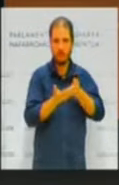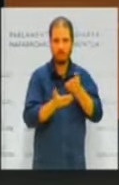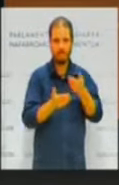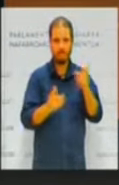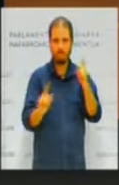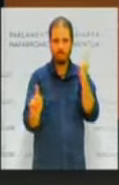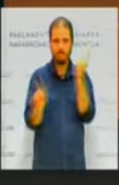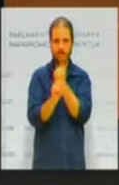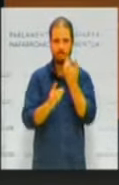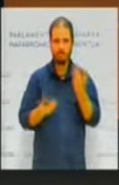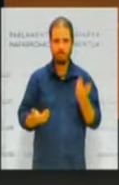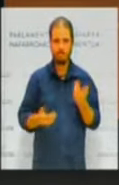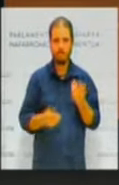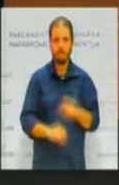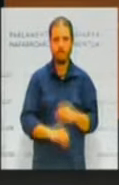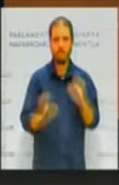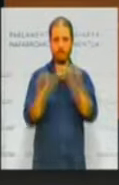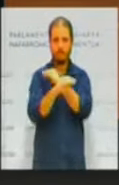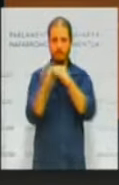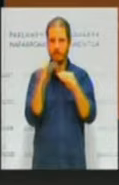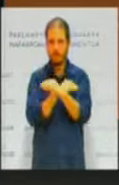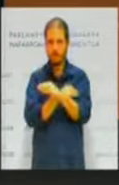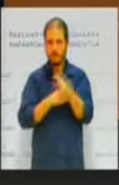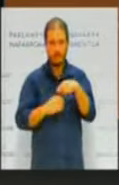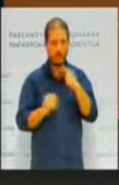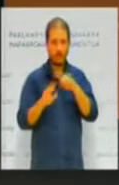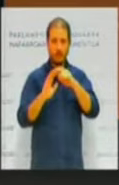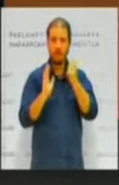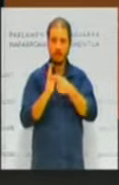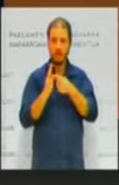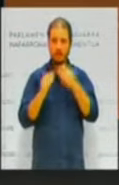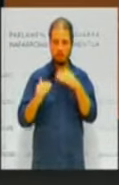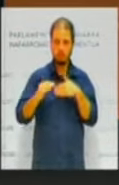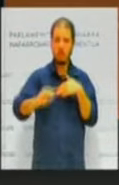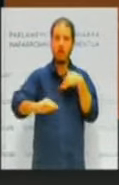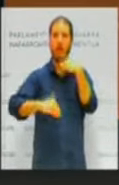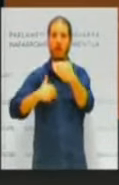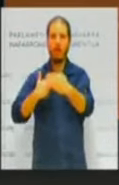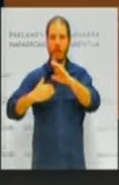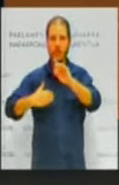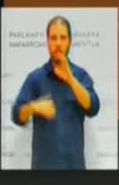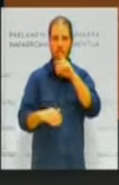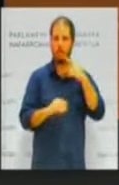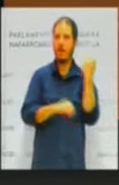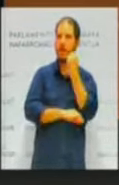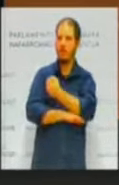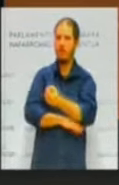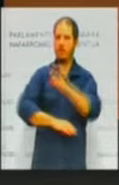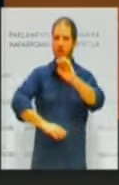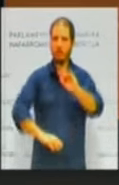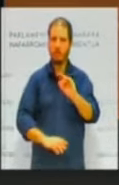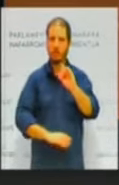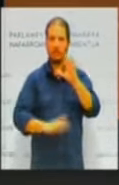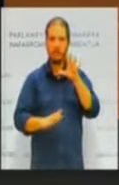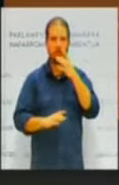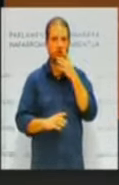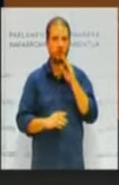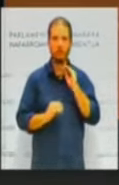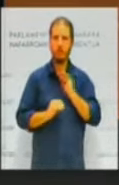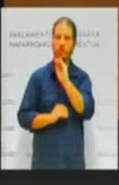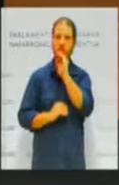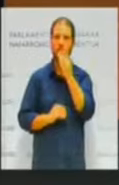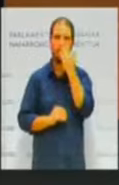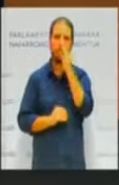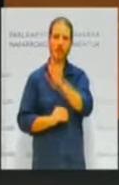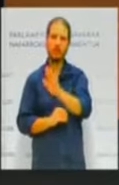ley es un paso y por tanto y por eso la apoyamos. Pero mientras ustedes no cambien de actitud, mientras no aparquen